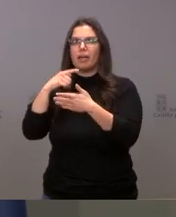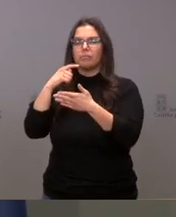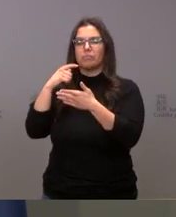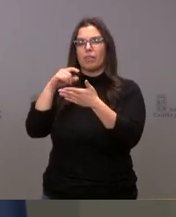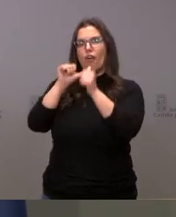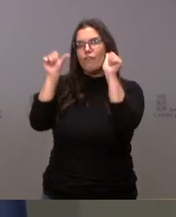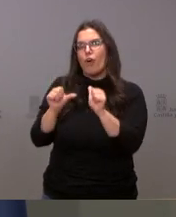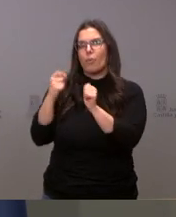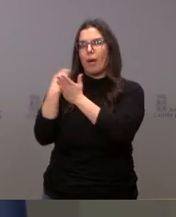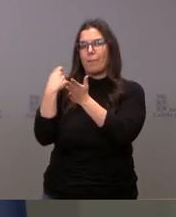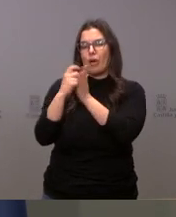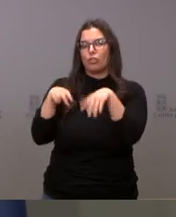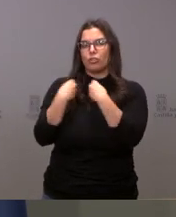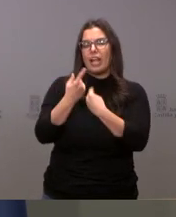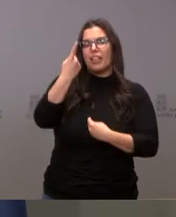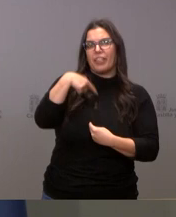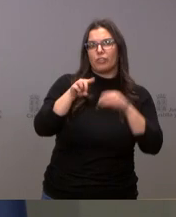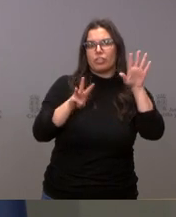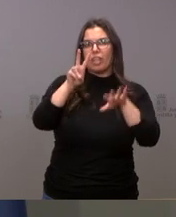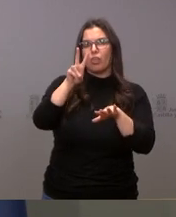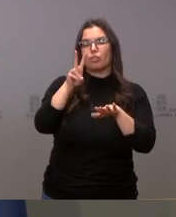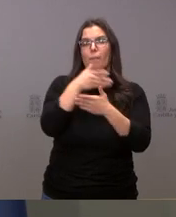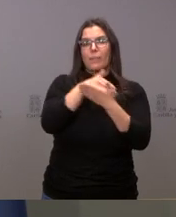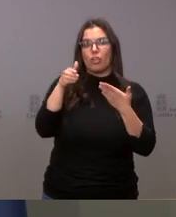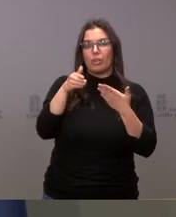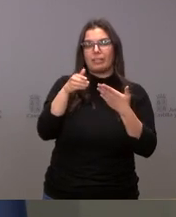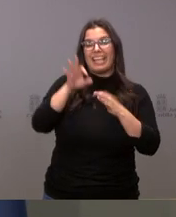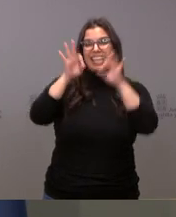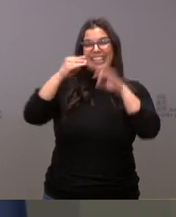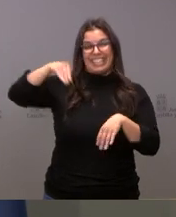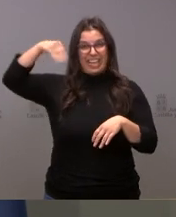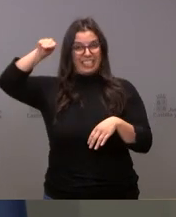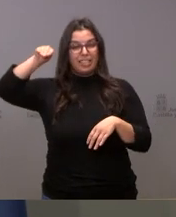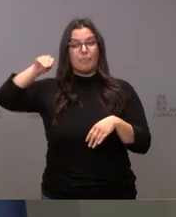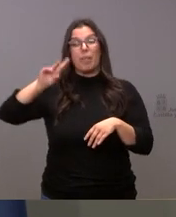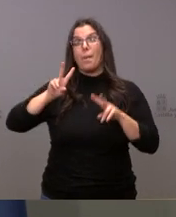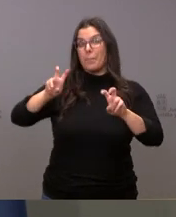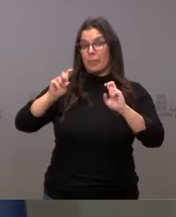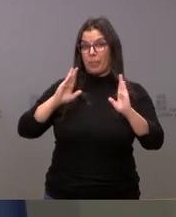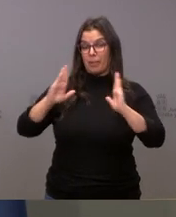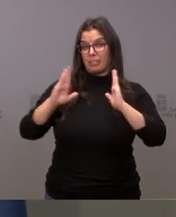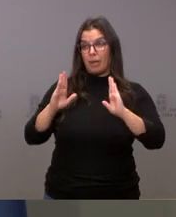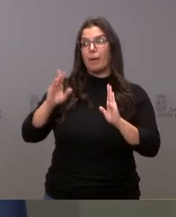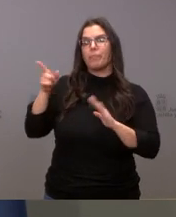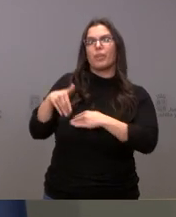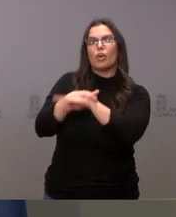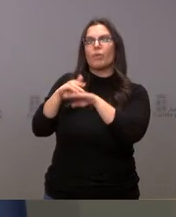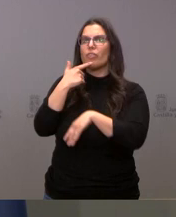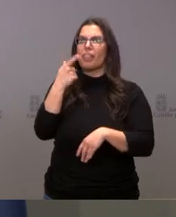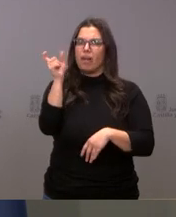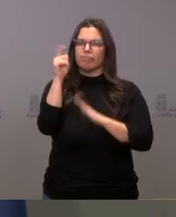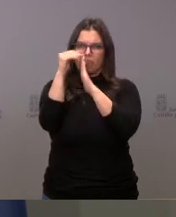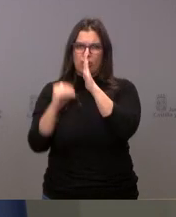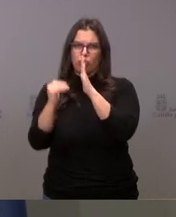182 millones más intereses. Y aunque en una primera etapa, saben ustedes que el Gobierno lo cifraba en una cifra